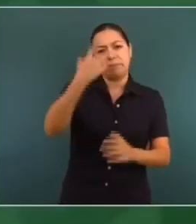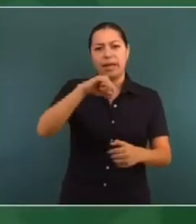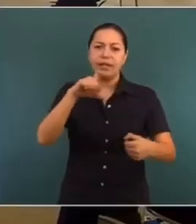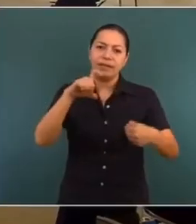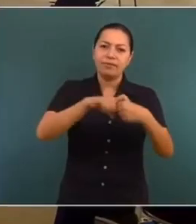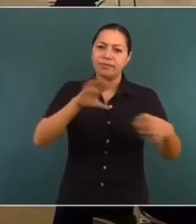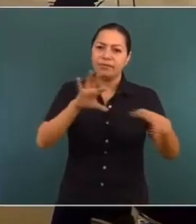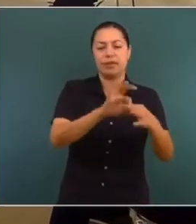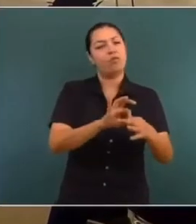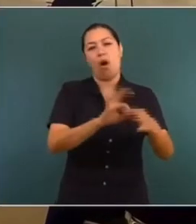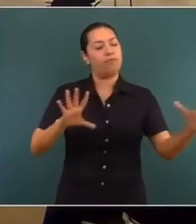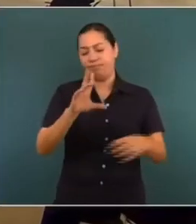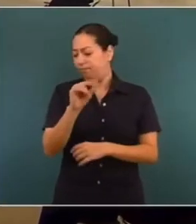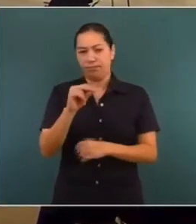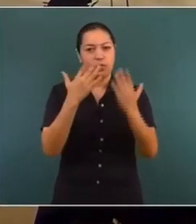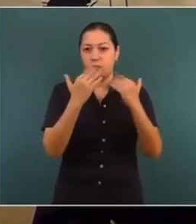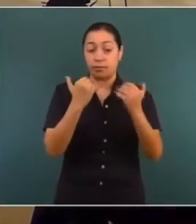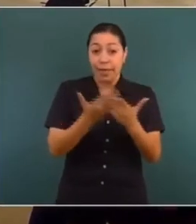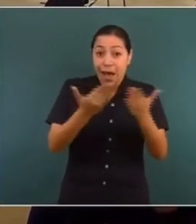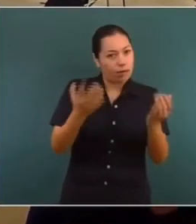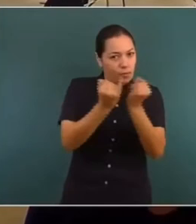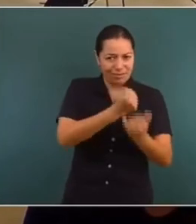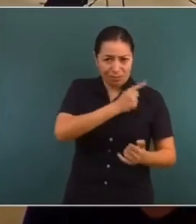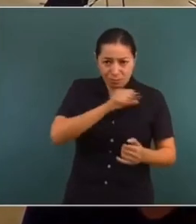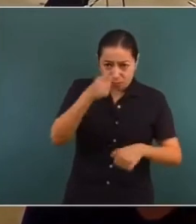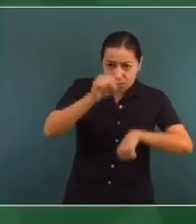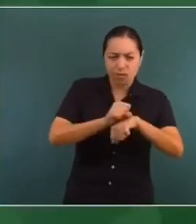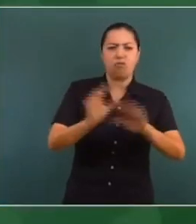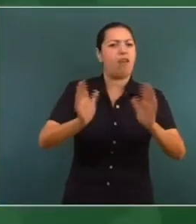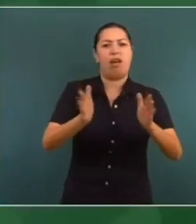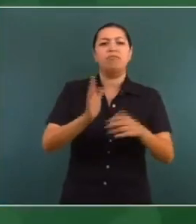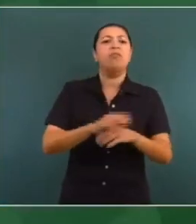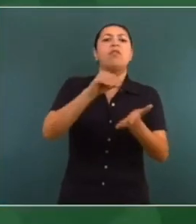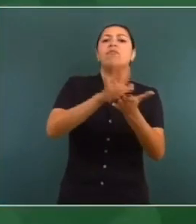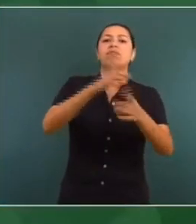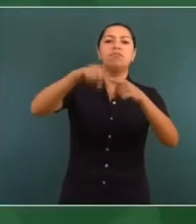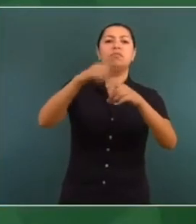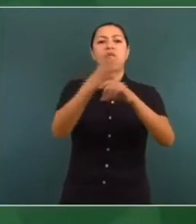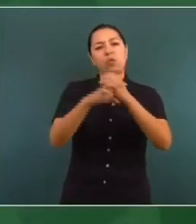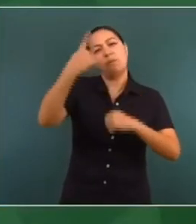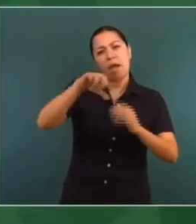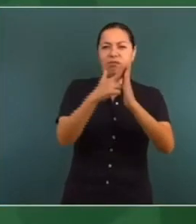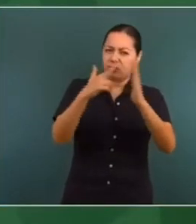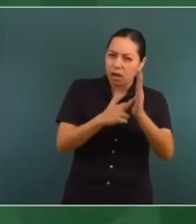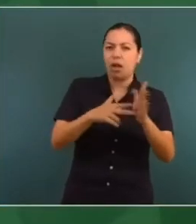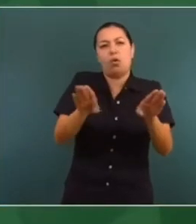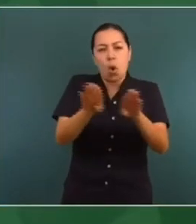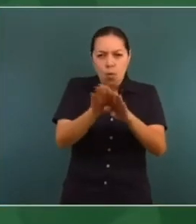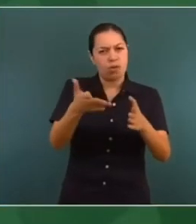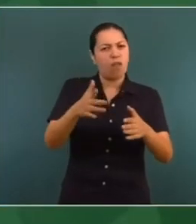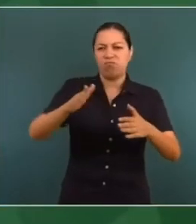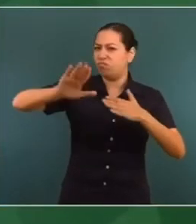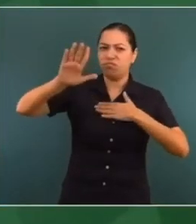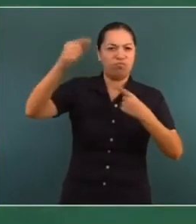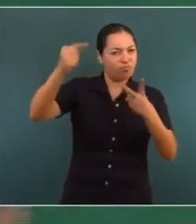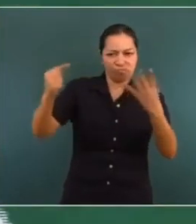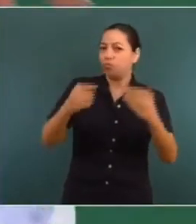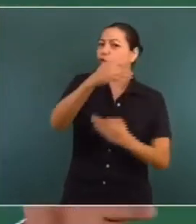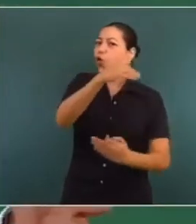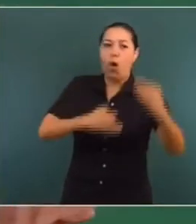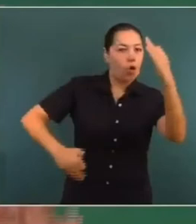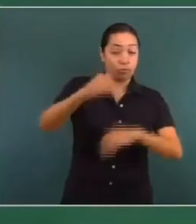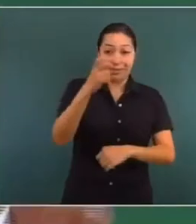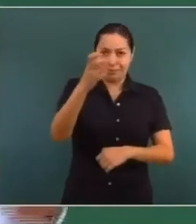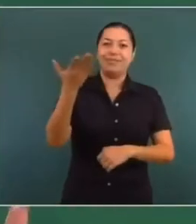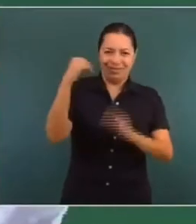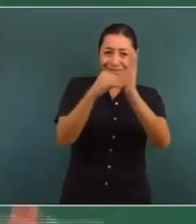corresponde. Ni salud. Ya la Secretaría de Salud ha definido los protocolos que tenemos que cumplir todos. Entonces, a